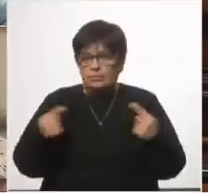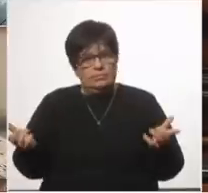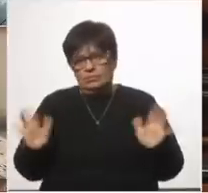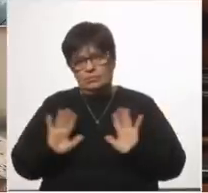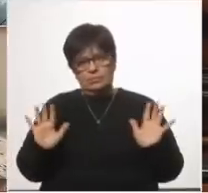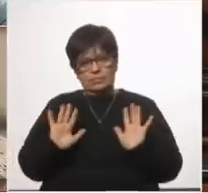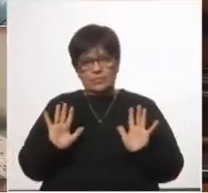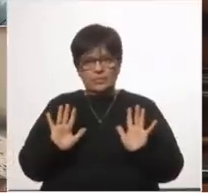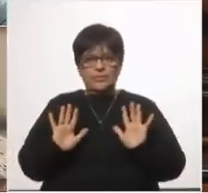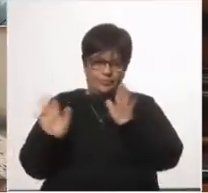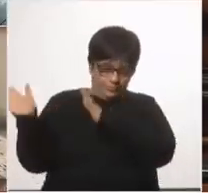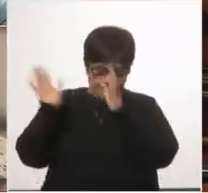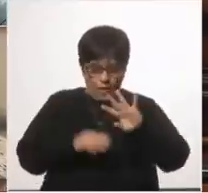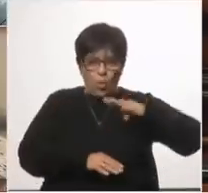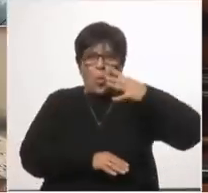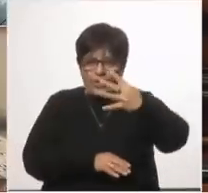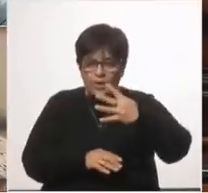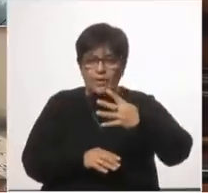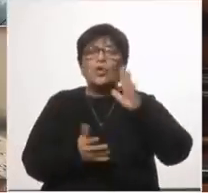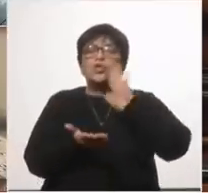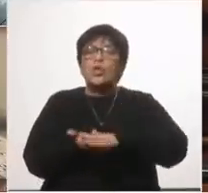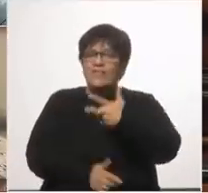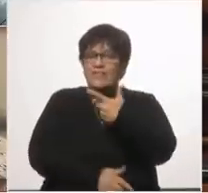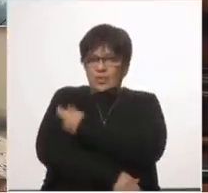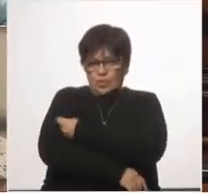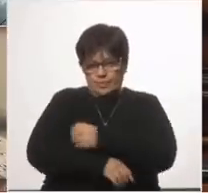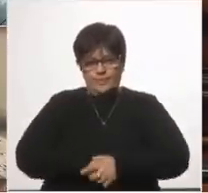vamos al capítulo 4 que es el capítulo de las vacunas